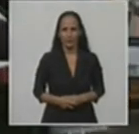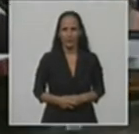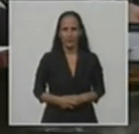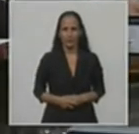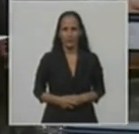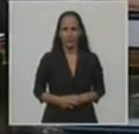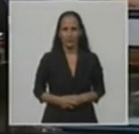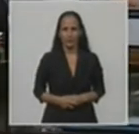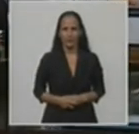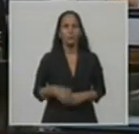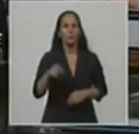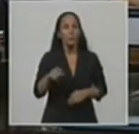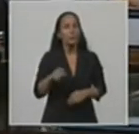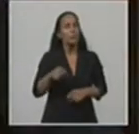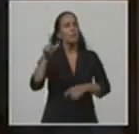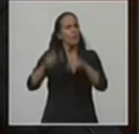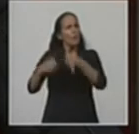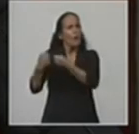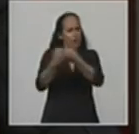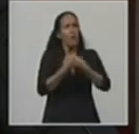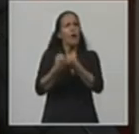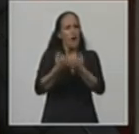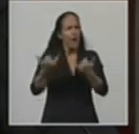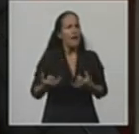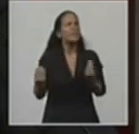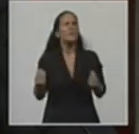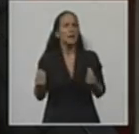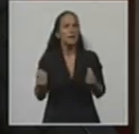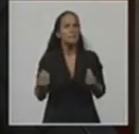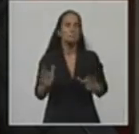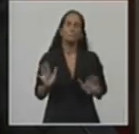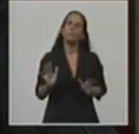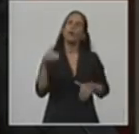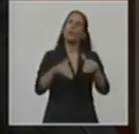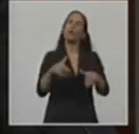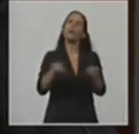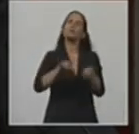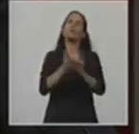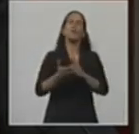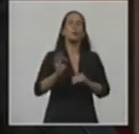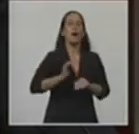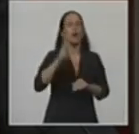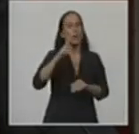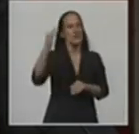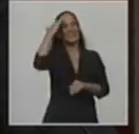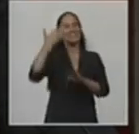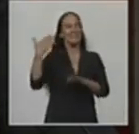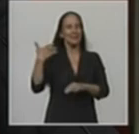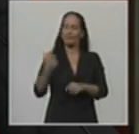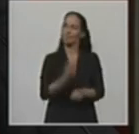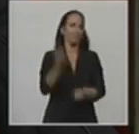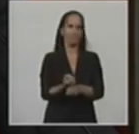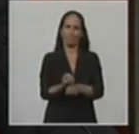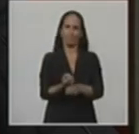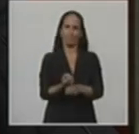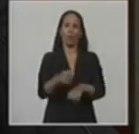Ha habido un gran consenso de que no podemos seguir votando como lo hicimos en el 2015. Por eso, en este